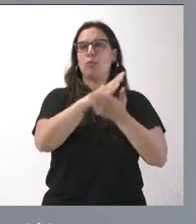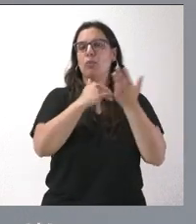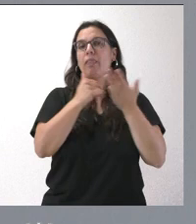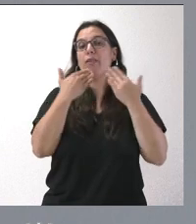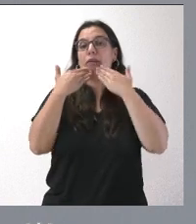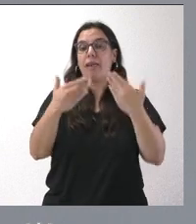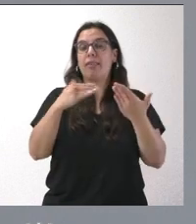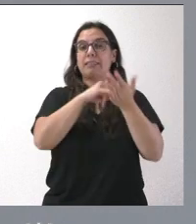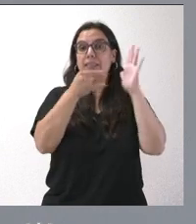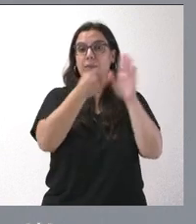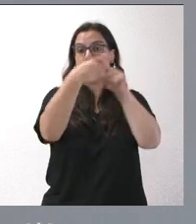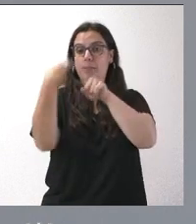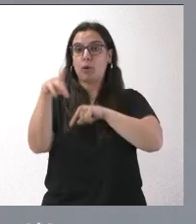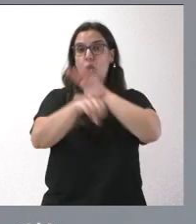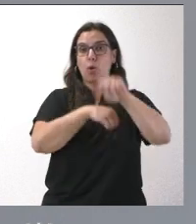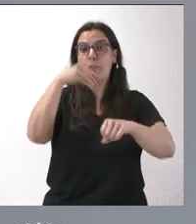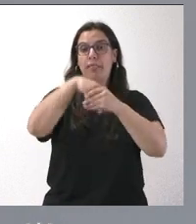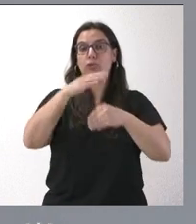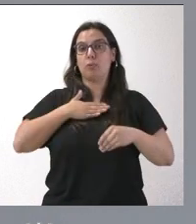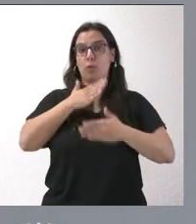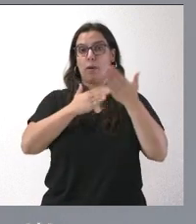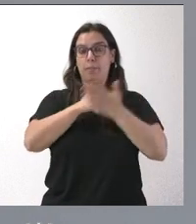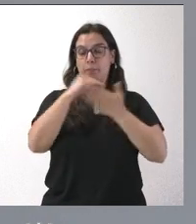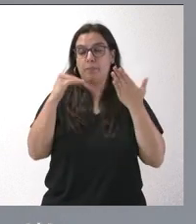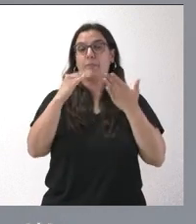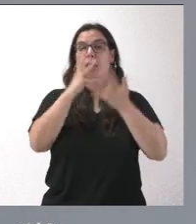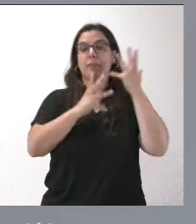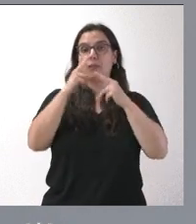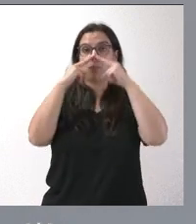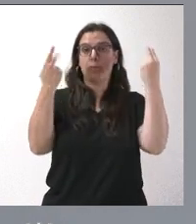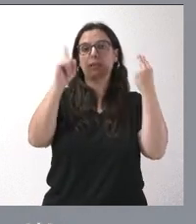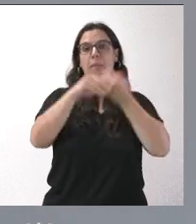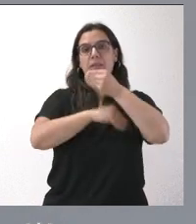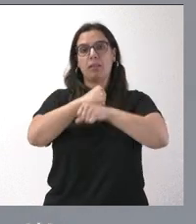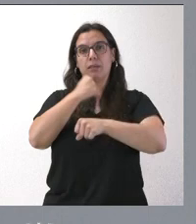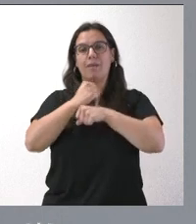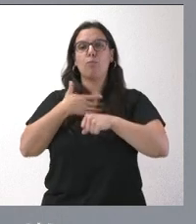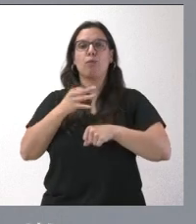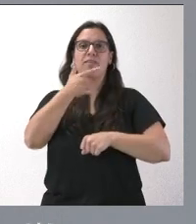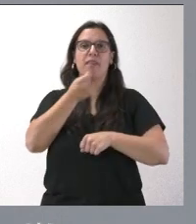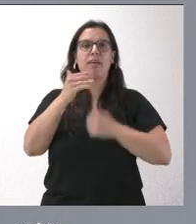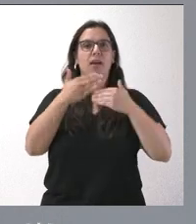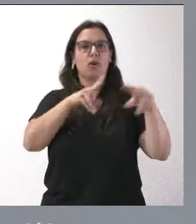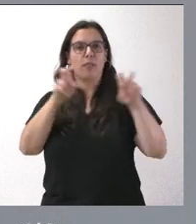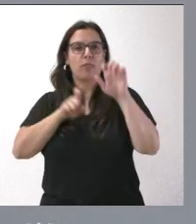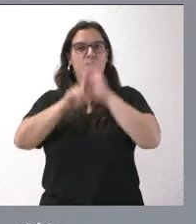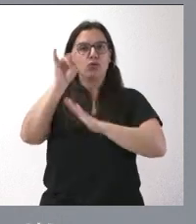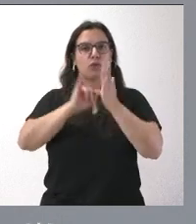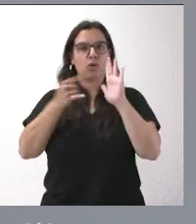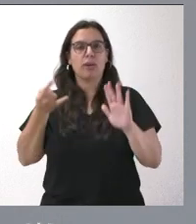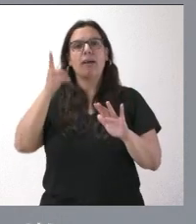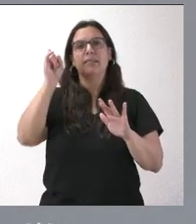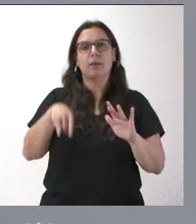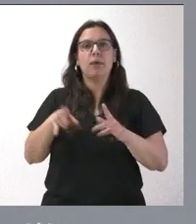través de los mecanismos de compra que tiene la Administración, se llevan a cabo también trabajos que permiten la innovación, el desarrollo tecnológico y la